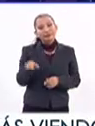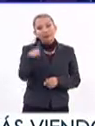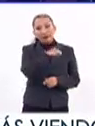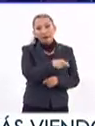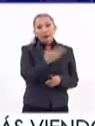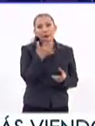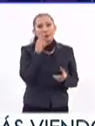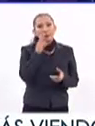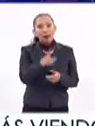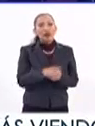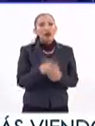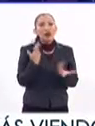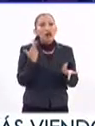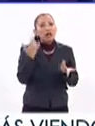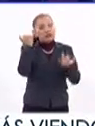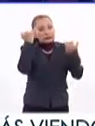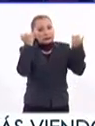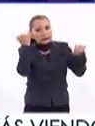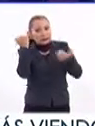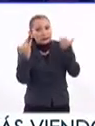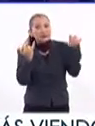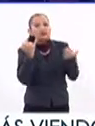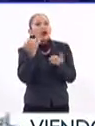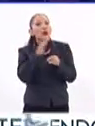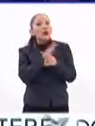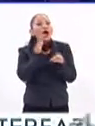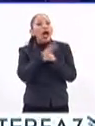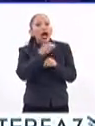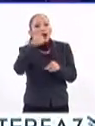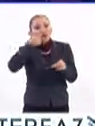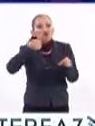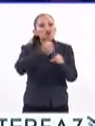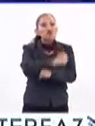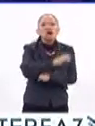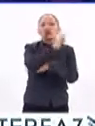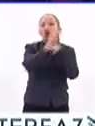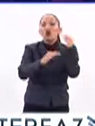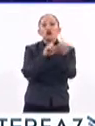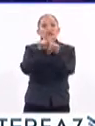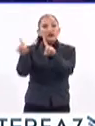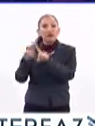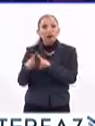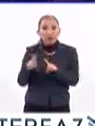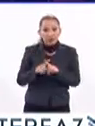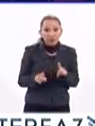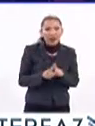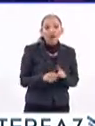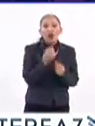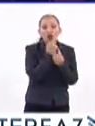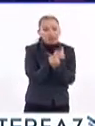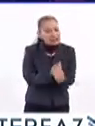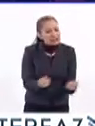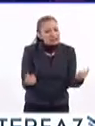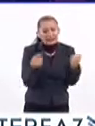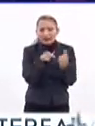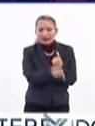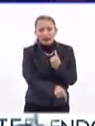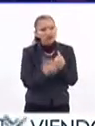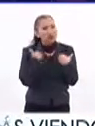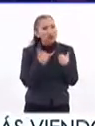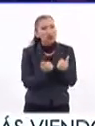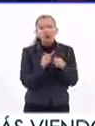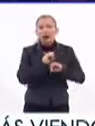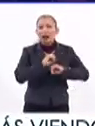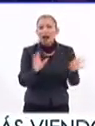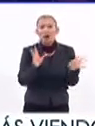aquí estamos viendo, ¿no? Que las estrategias se basan en que es la violencia, que todos somos diferentes. Y de los niños desde chiquititos te entienden